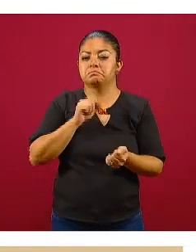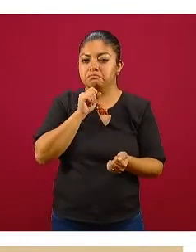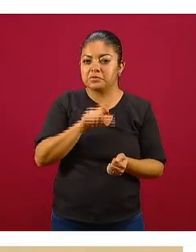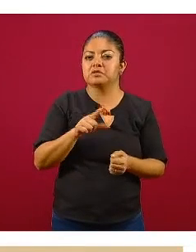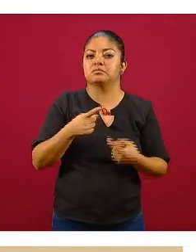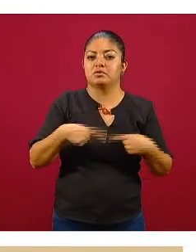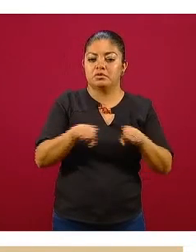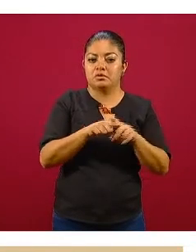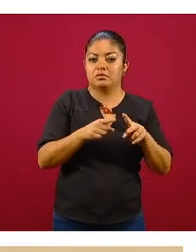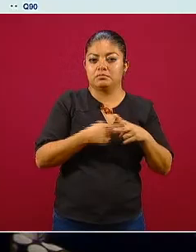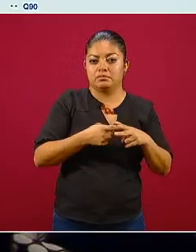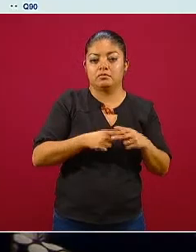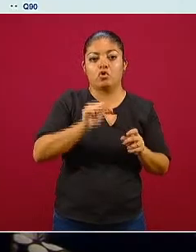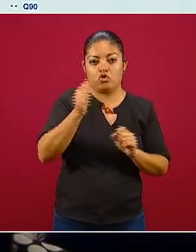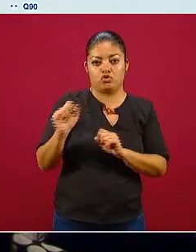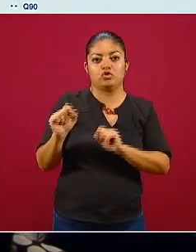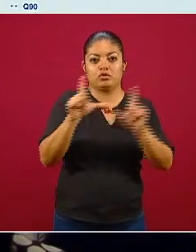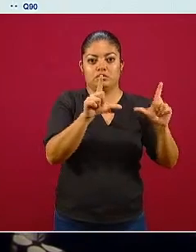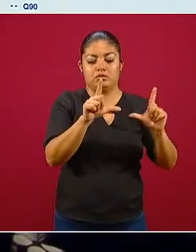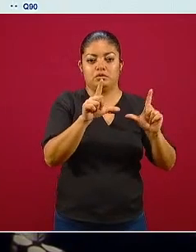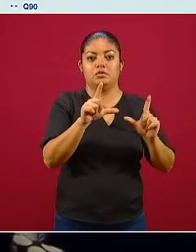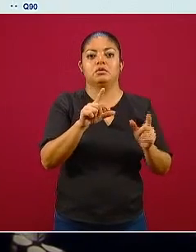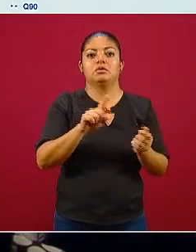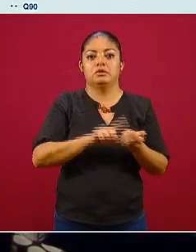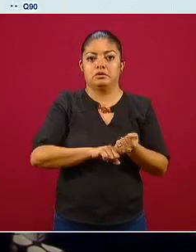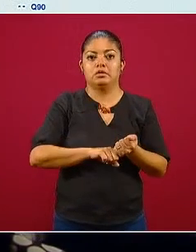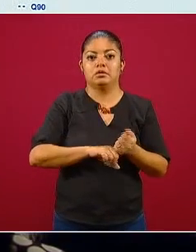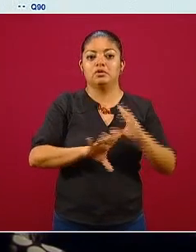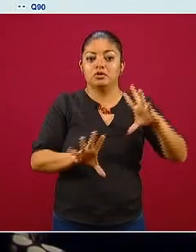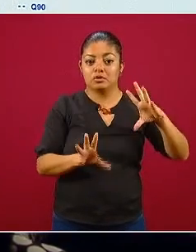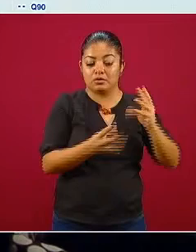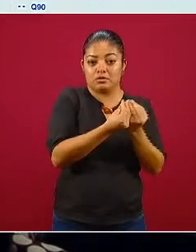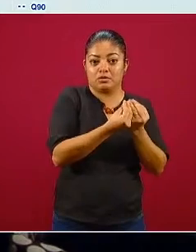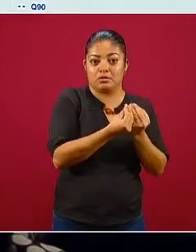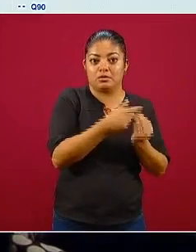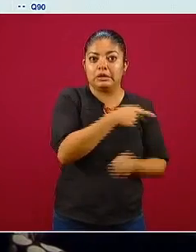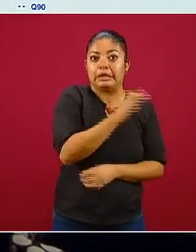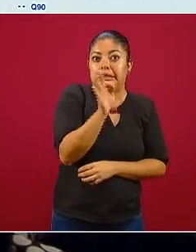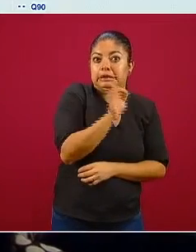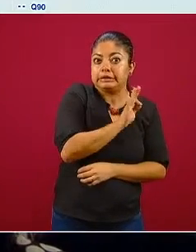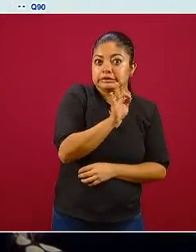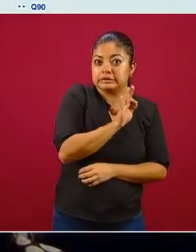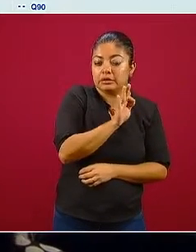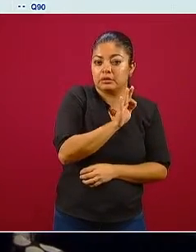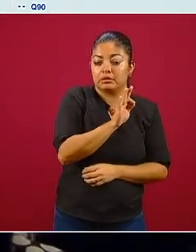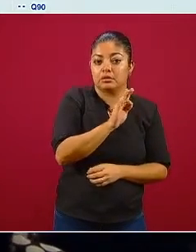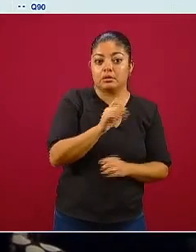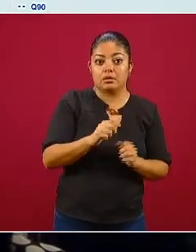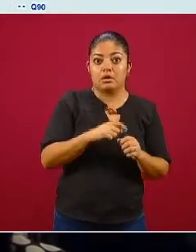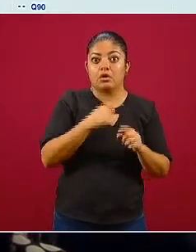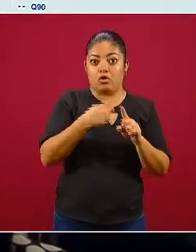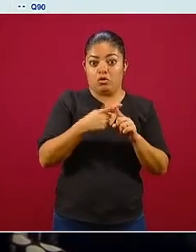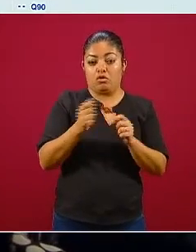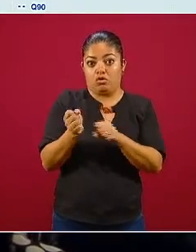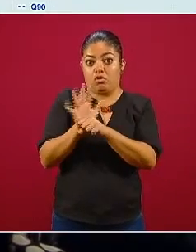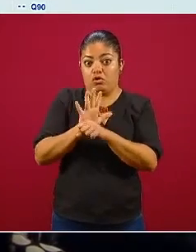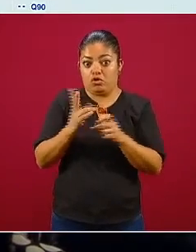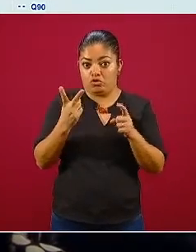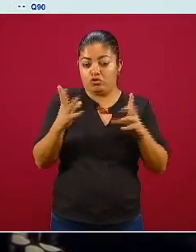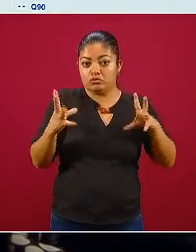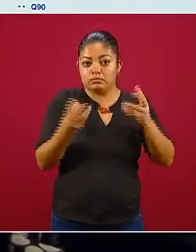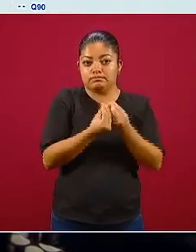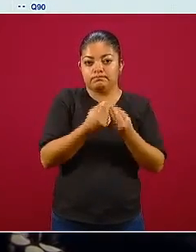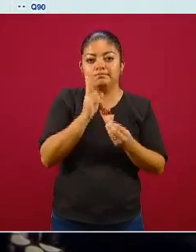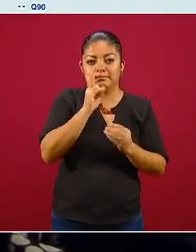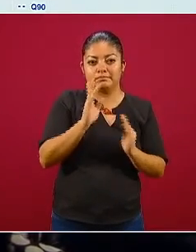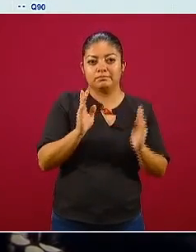En la siguiente, vemos ya la suma de sospechosos más confirmados, cuando vemos así un